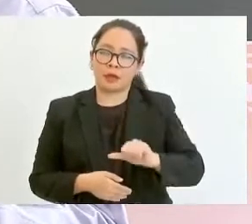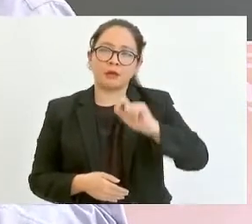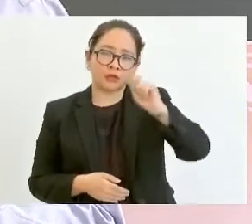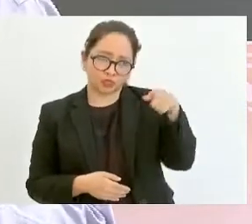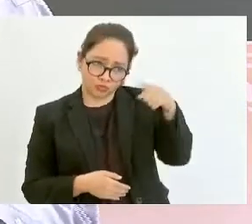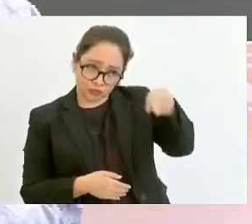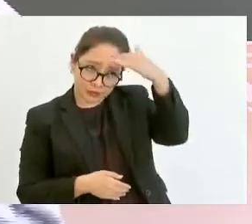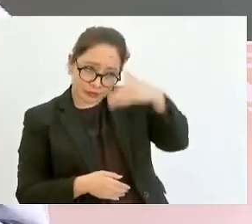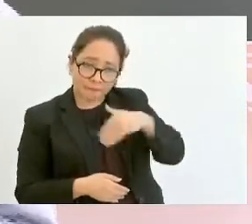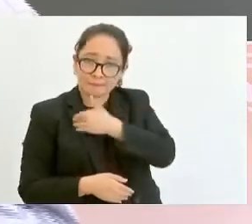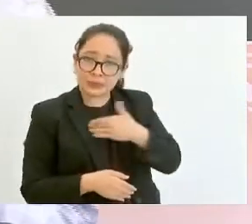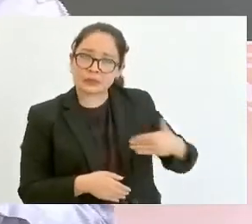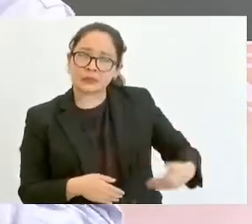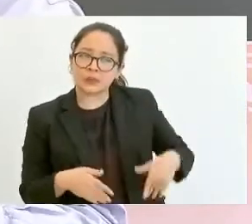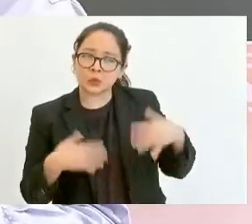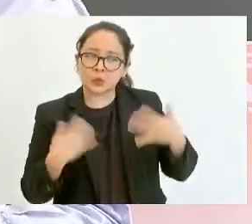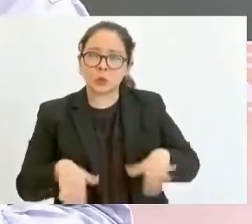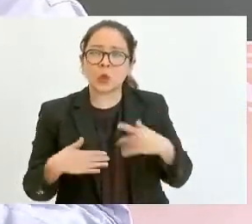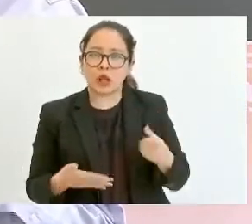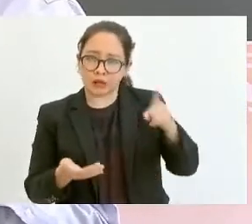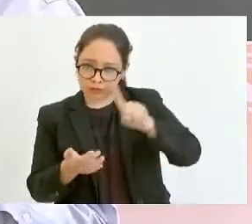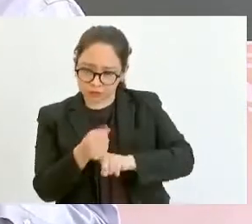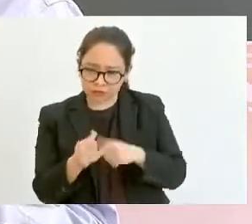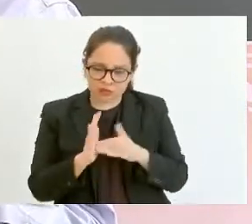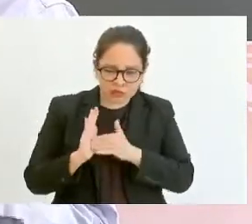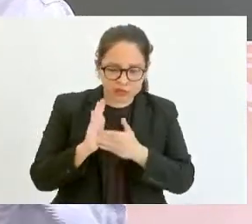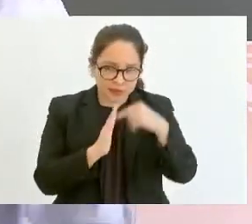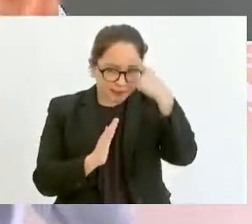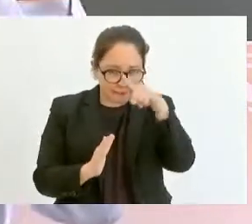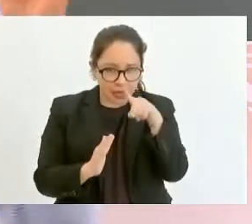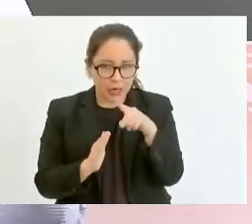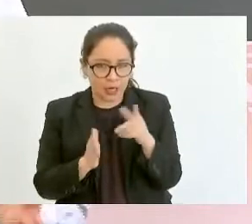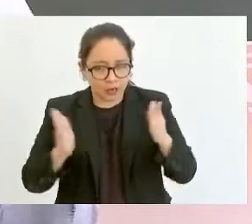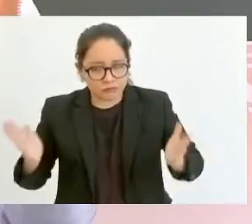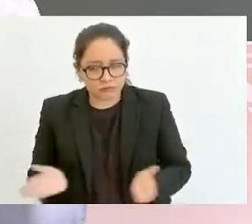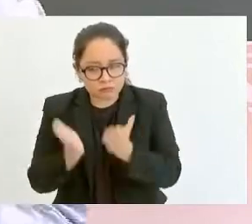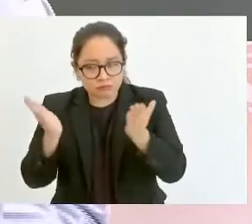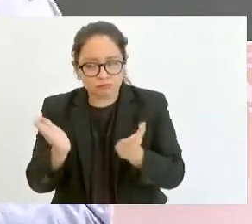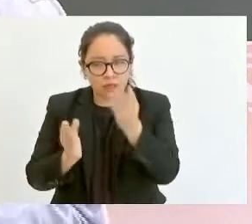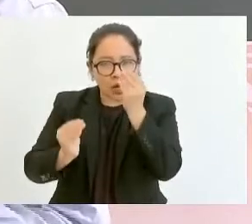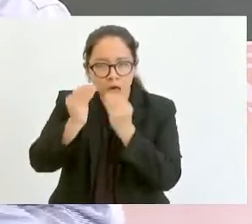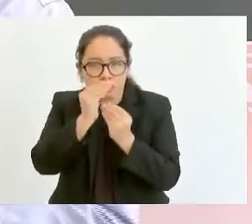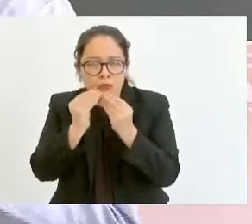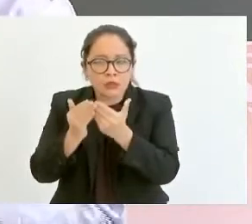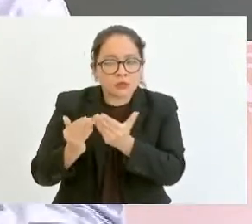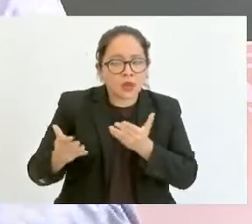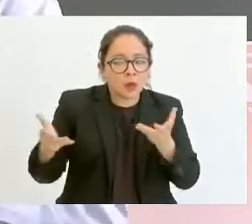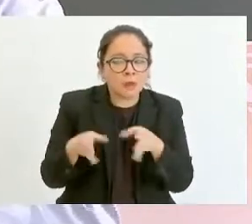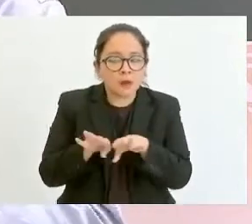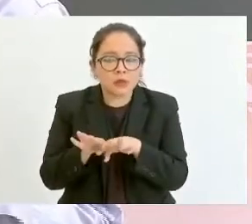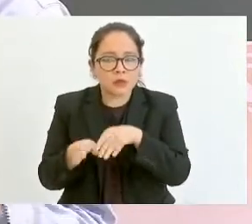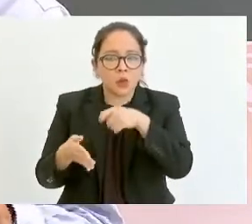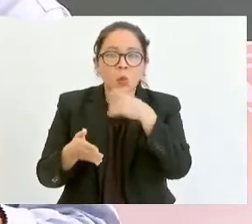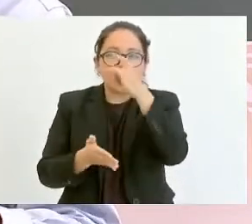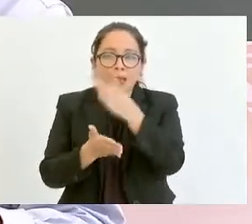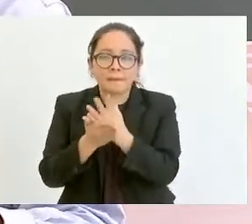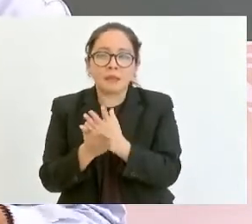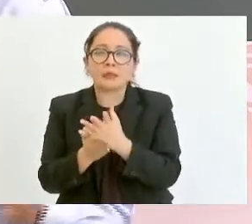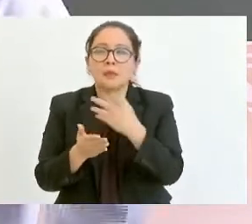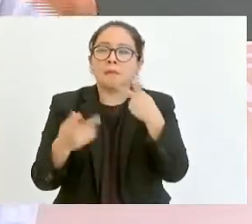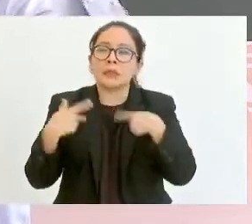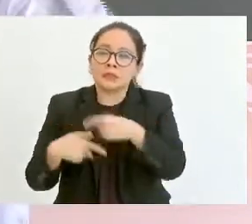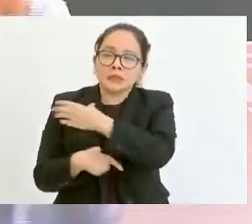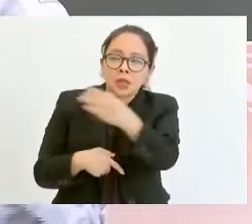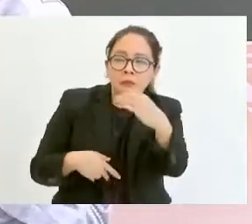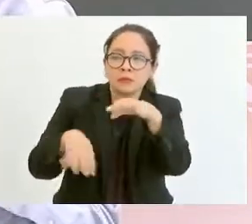Presidente, es un componente de la estrategia de autofiencia alimentaria, atiende únicamente a pequeños y medianos productores.